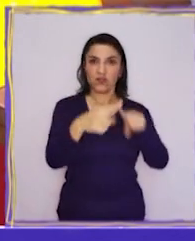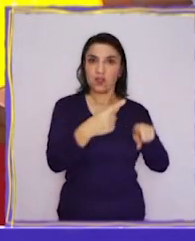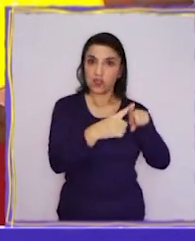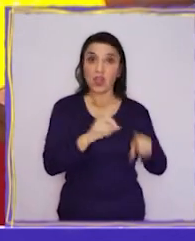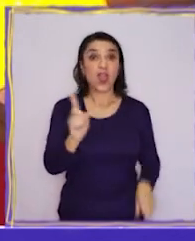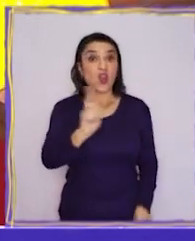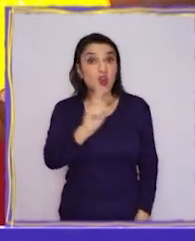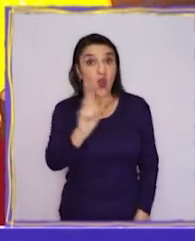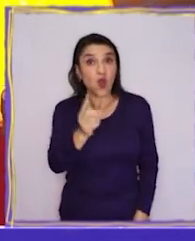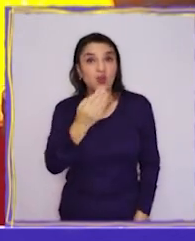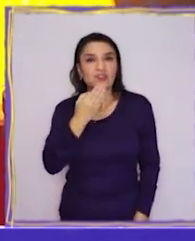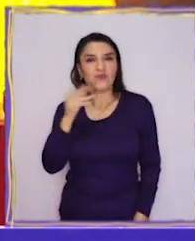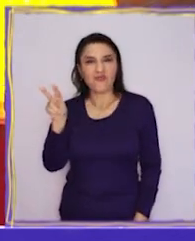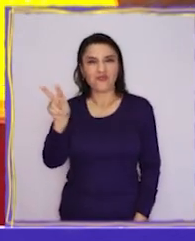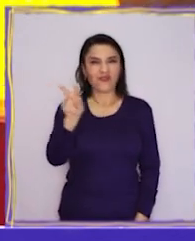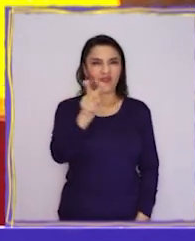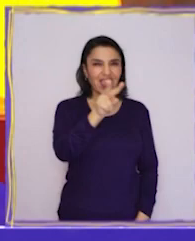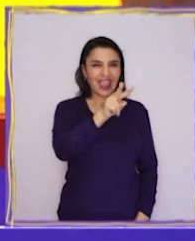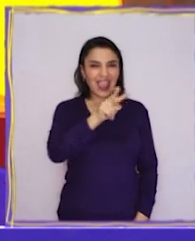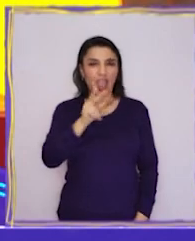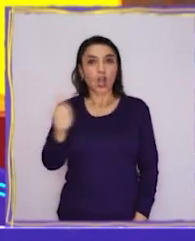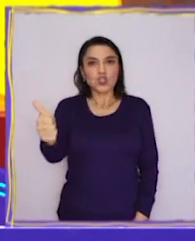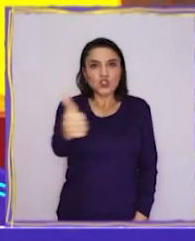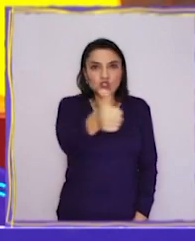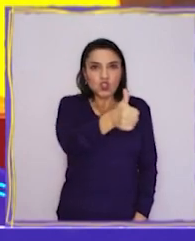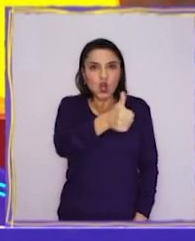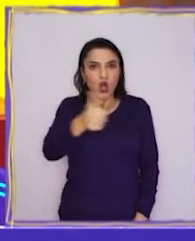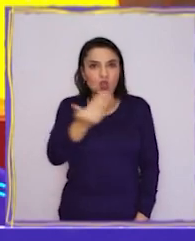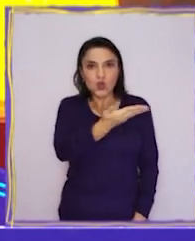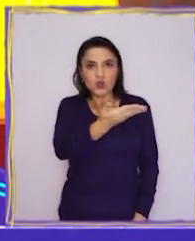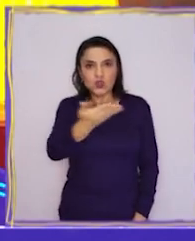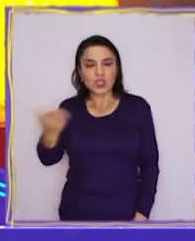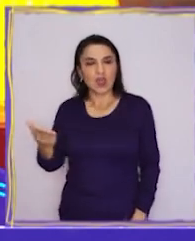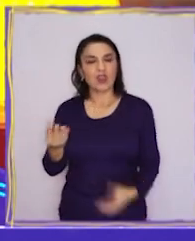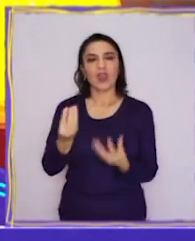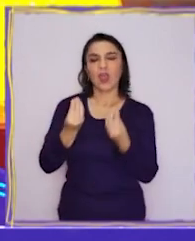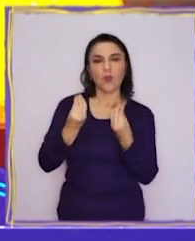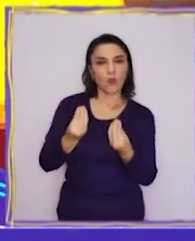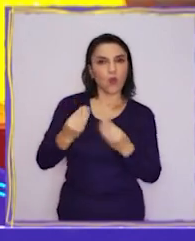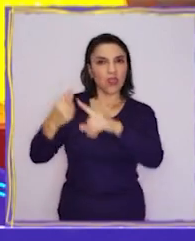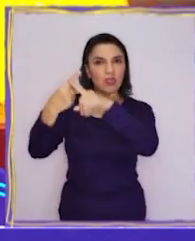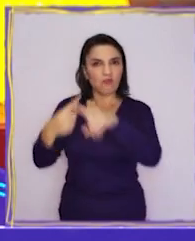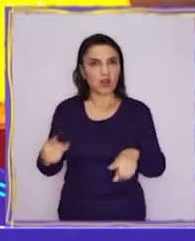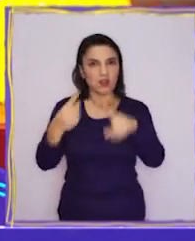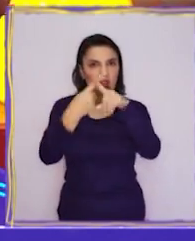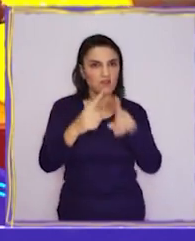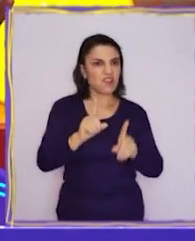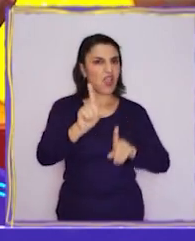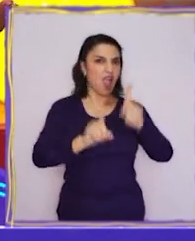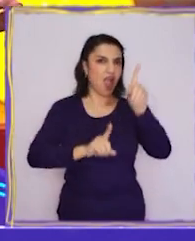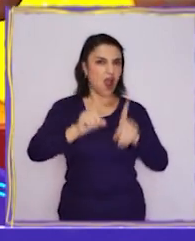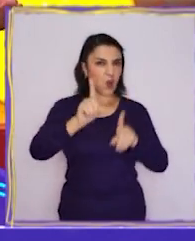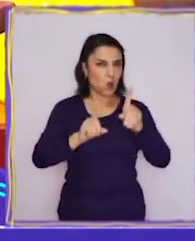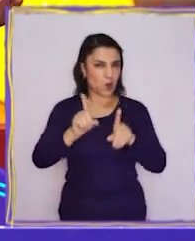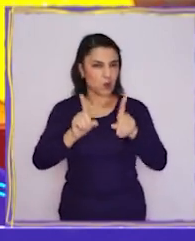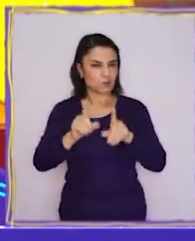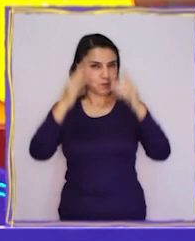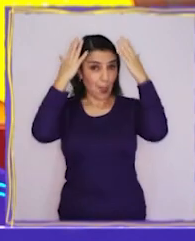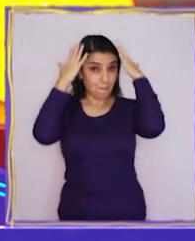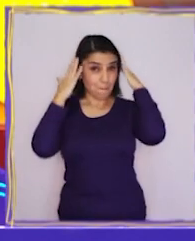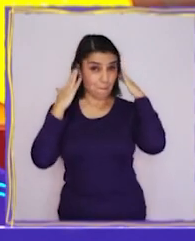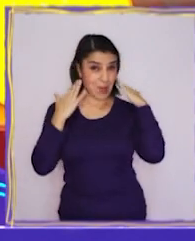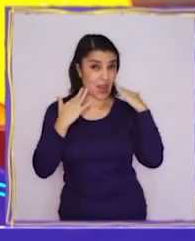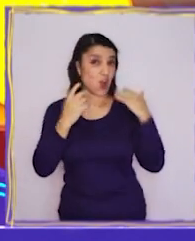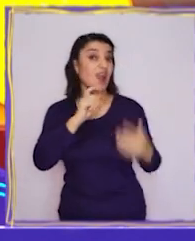diferentes, sino que yo veo que todos ustedes son muy distintos. Hay algunos que tienen